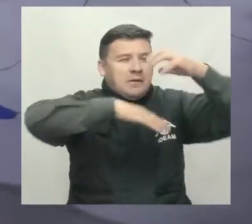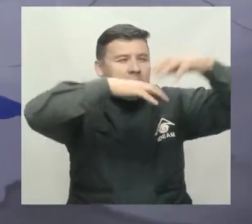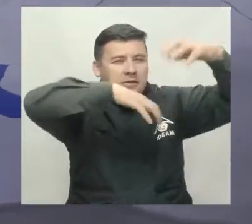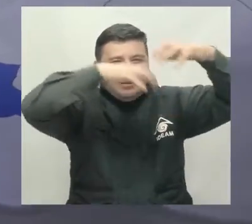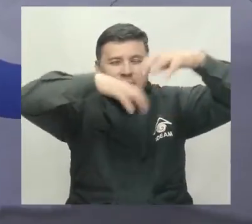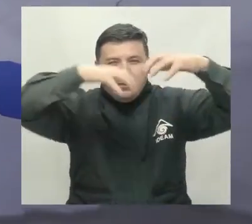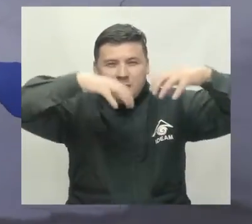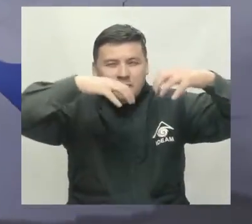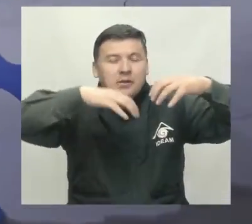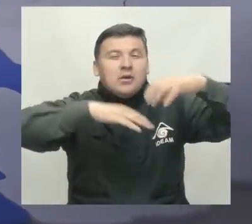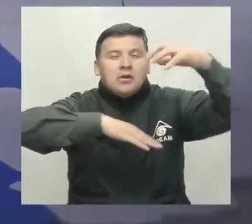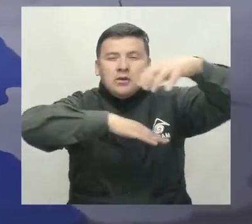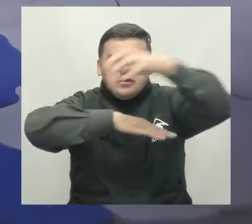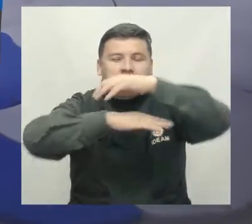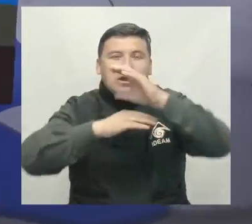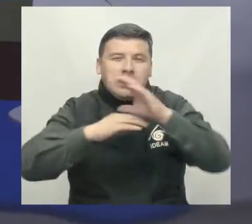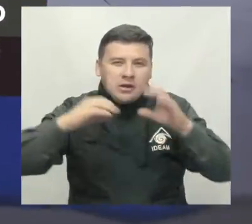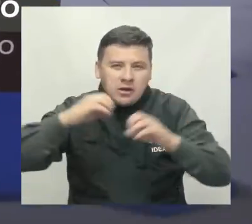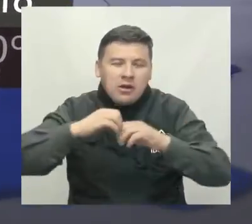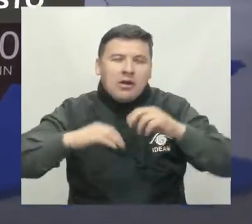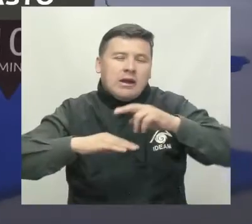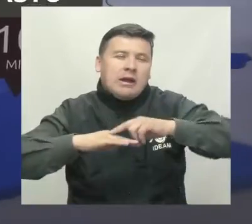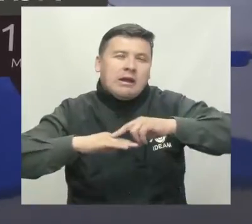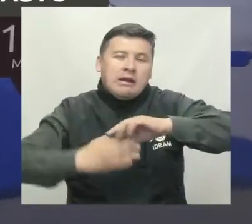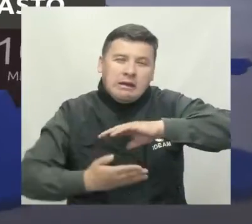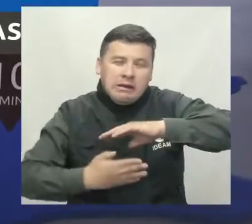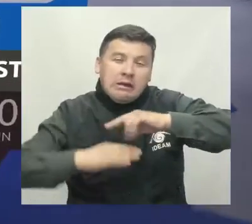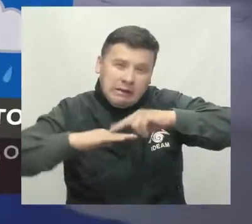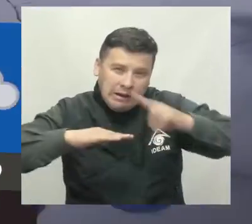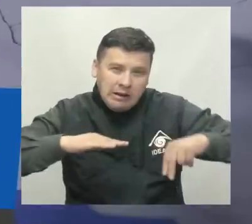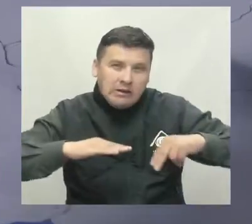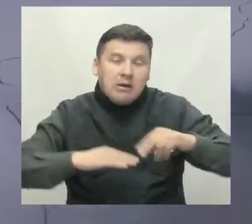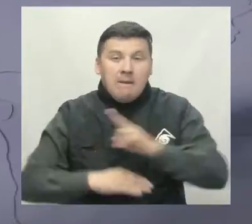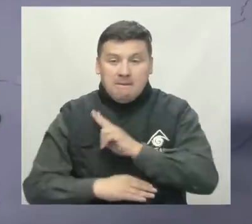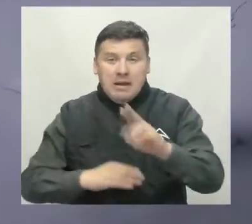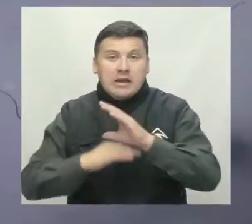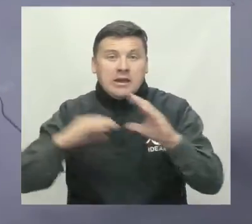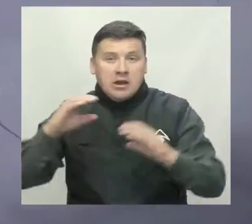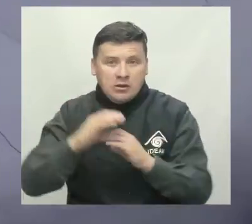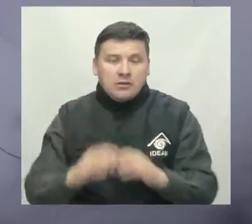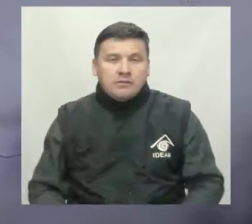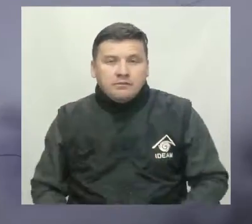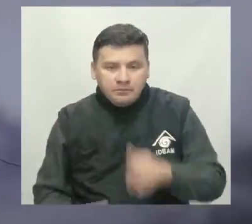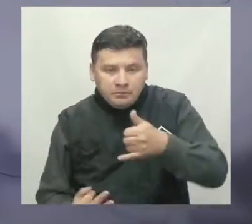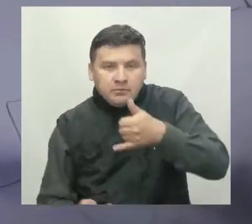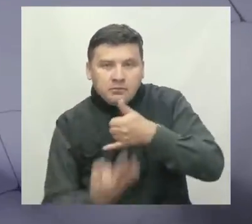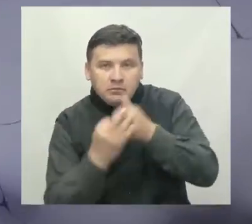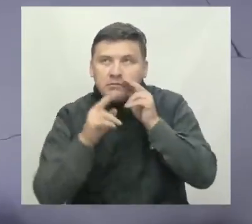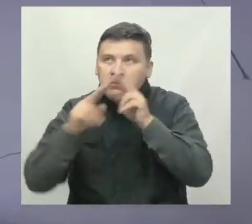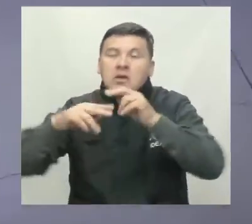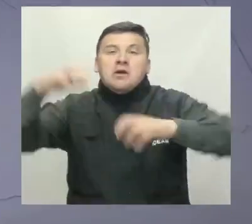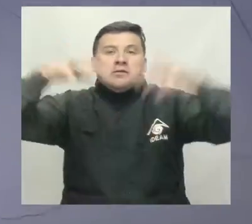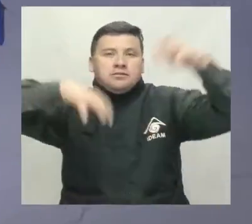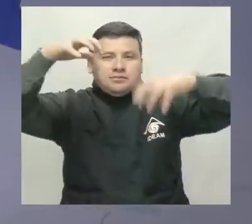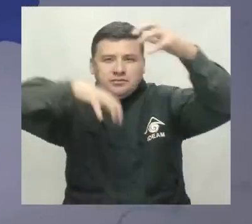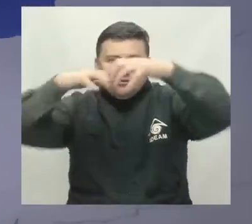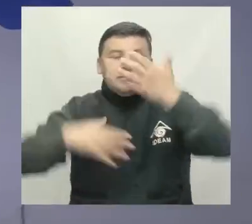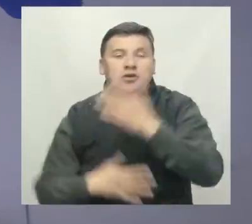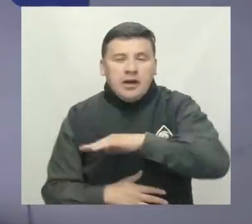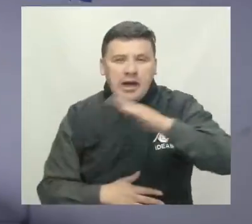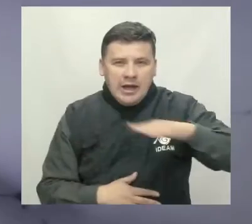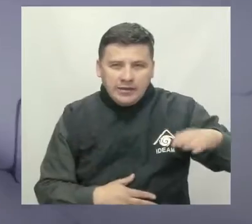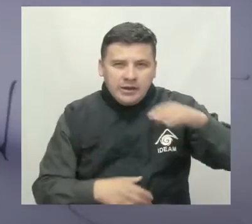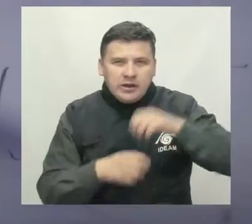especialmente en Chocó, Valle del Cauca y Nariño. En la zona andina tenemos lluvias con actividad eléctrica en sectores de Antioquia, sur de